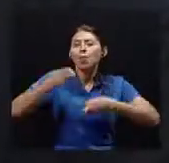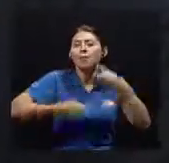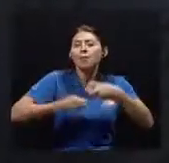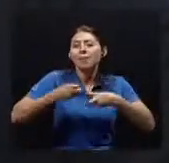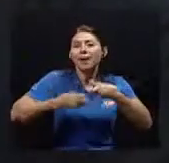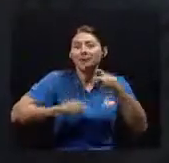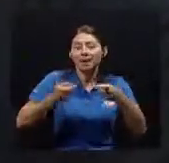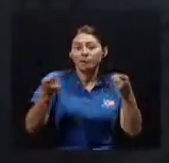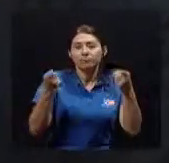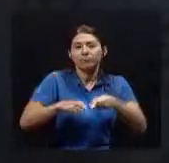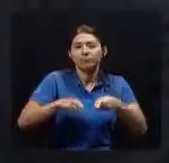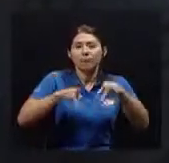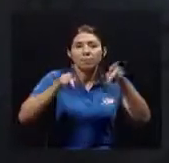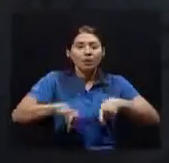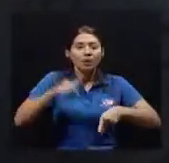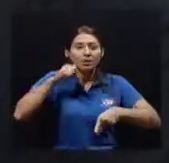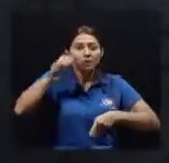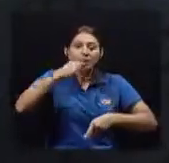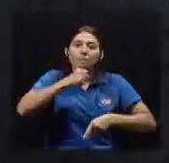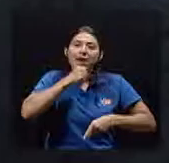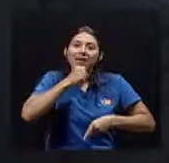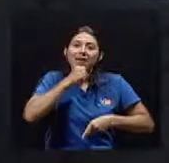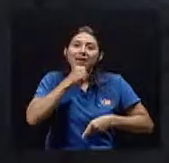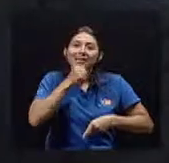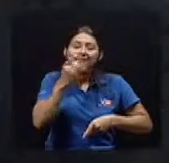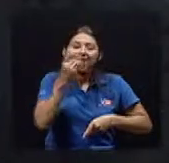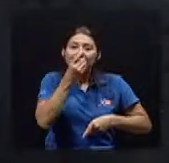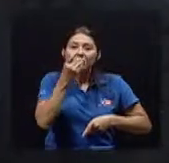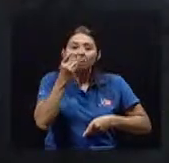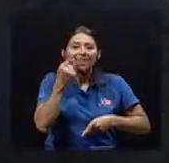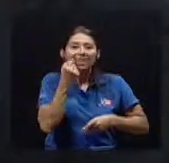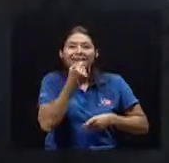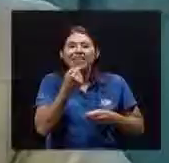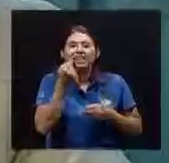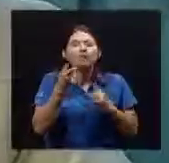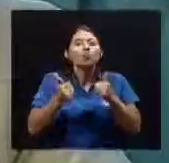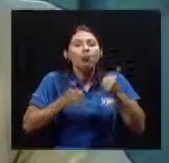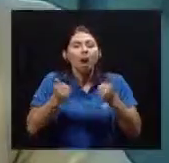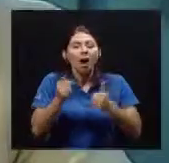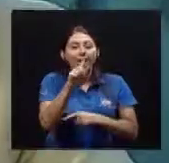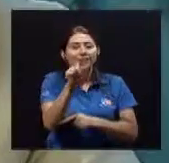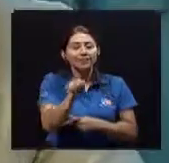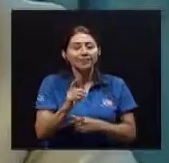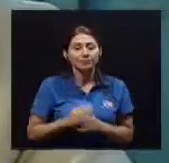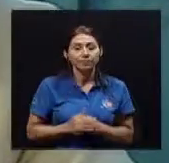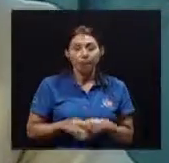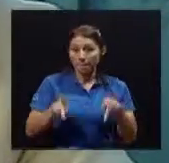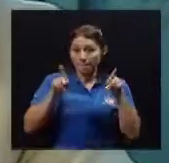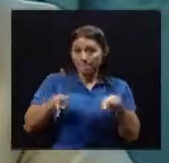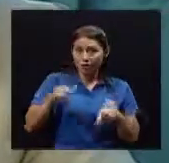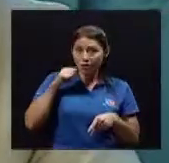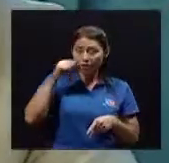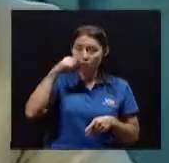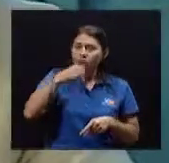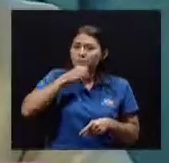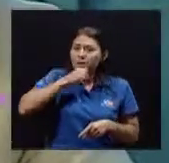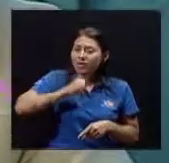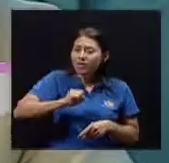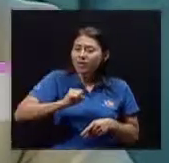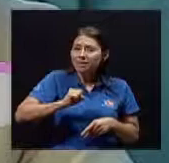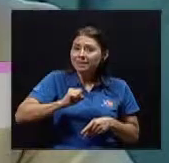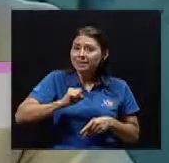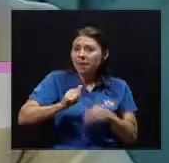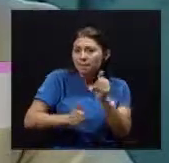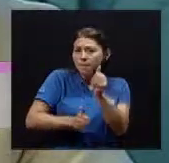problemas Que tienen Las personas adultas mayores En su boca General? Las personas Adultos mayores La